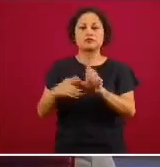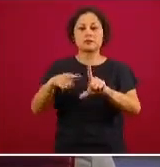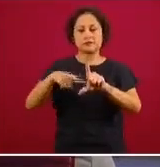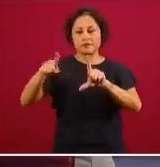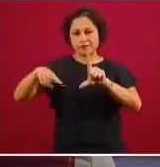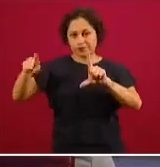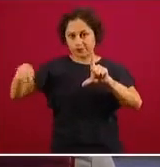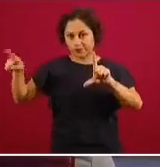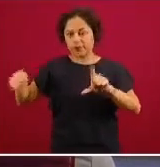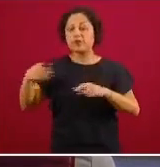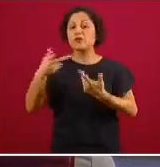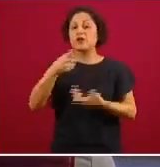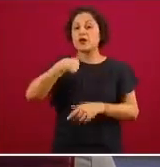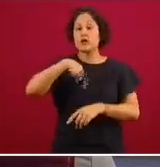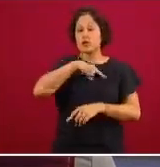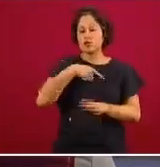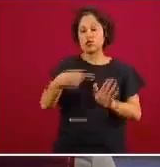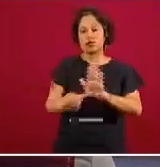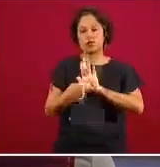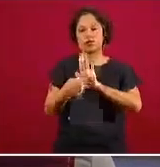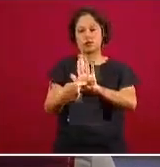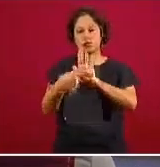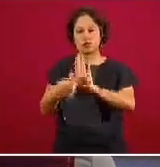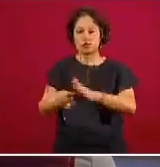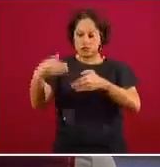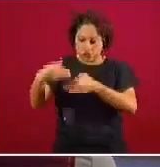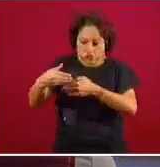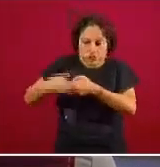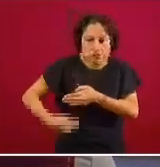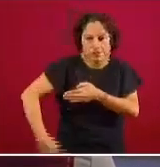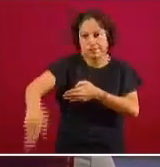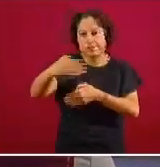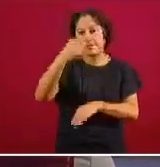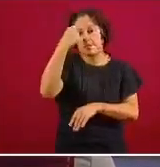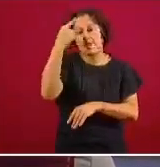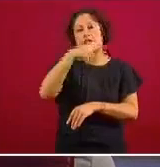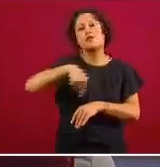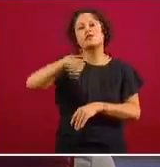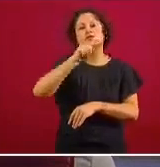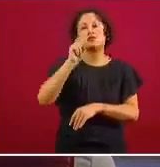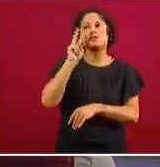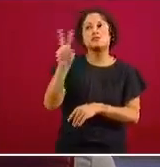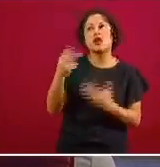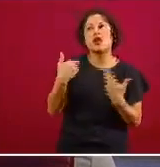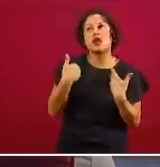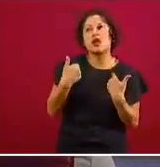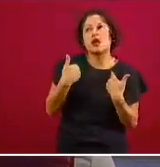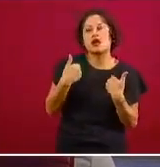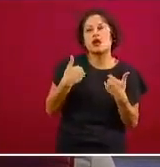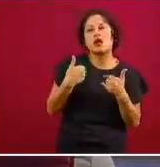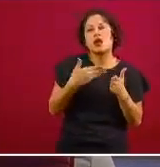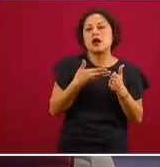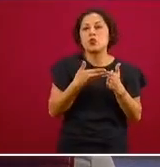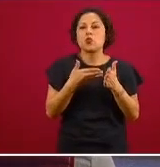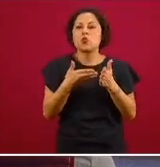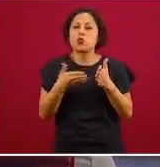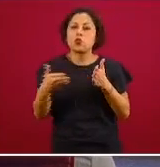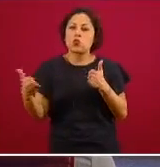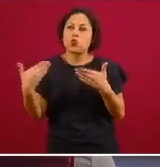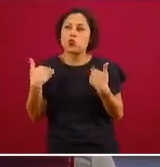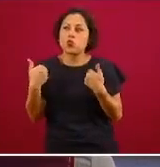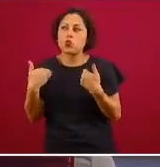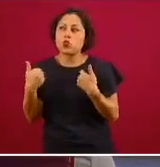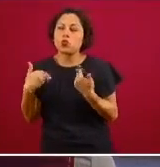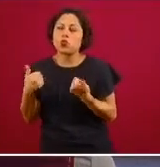semanas para ir viendo de manera dinámica cómo se comporta la epidemia y en todo momento identifiquemos que los recuperados